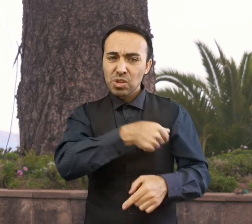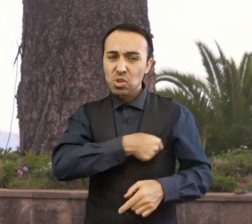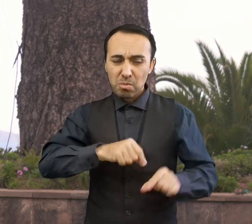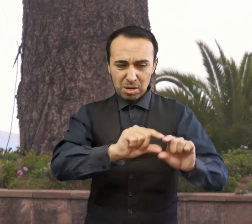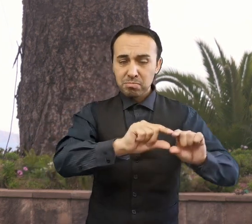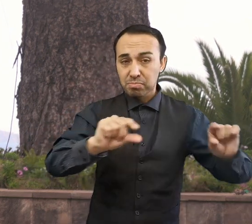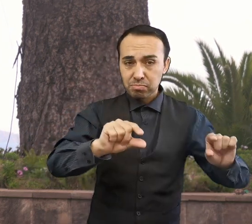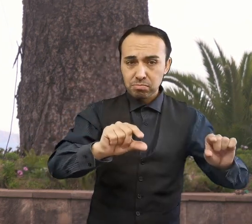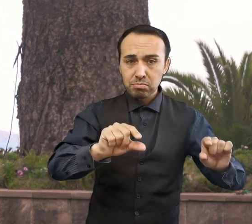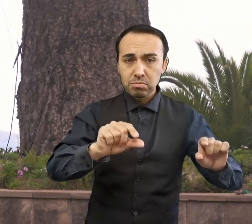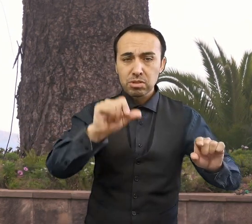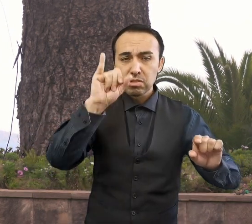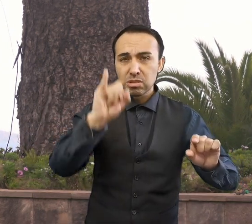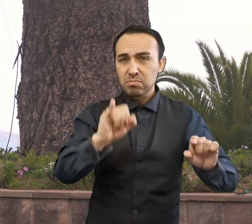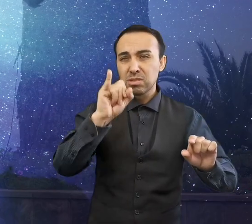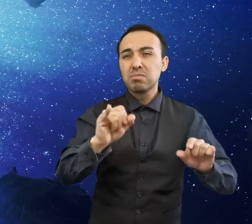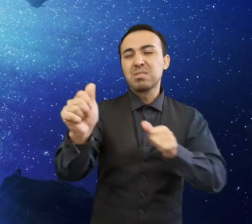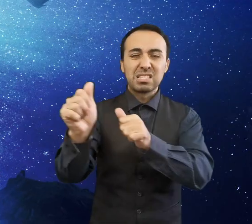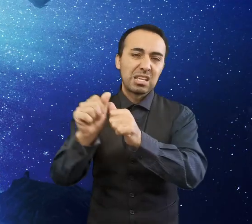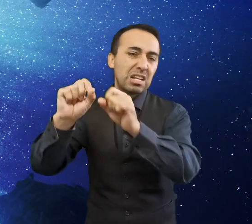cercanos al Sol que la Tierra.